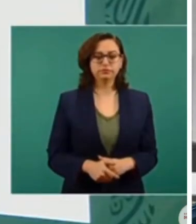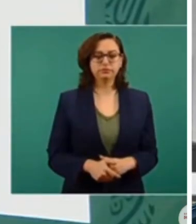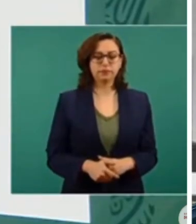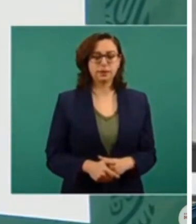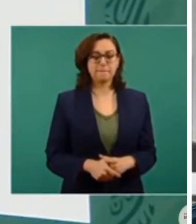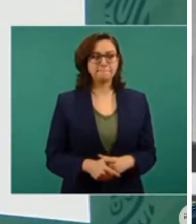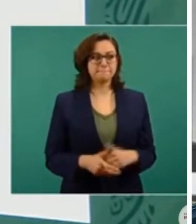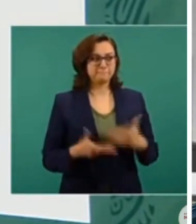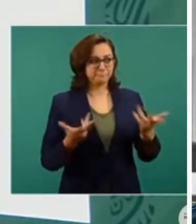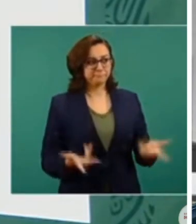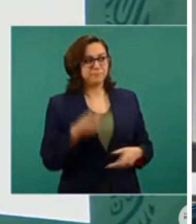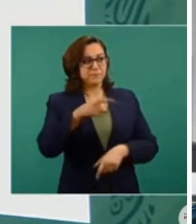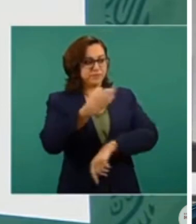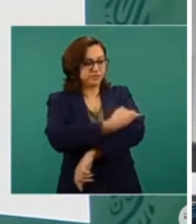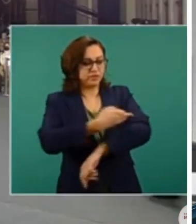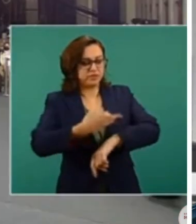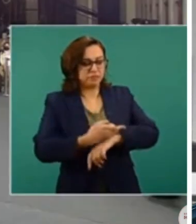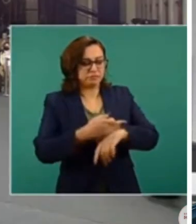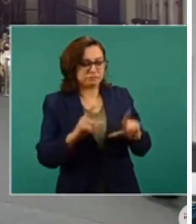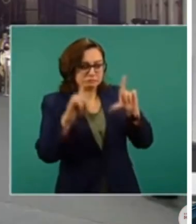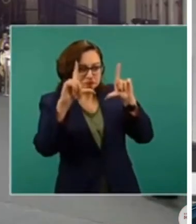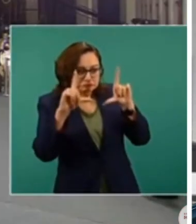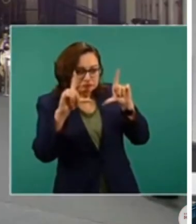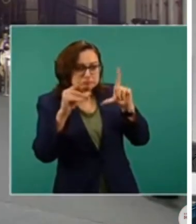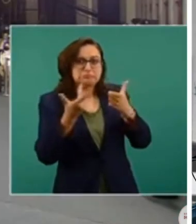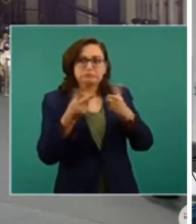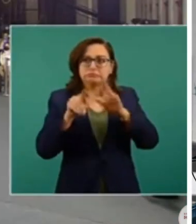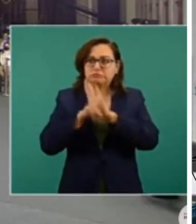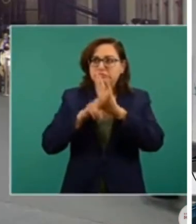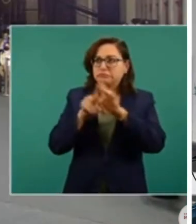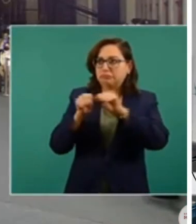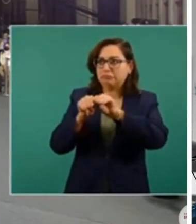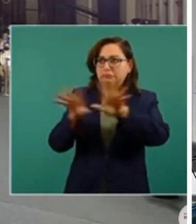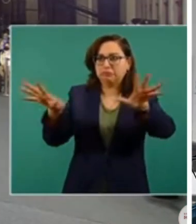Bueno, es que la subió un familiar en redes sociales y se viralizó el video. por eso.